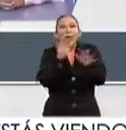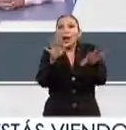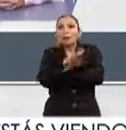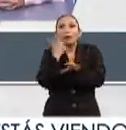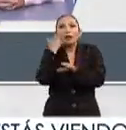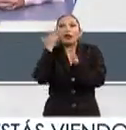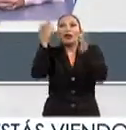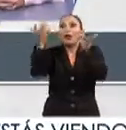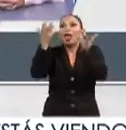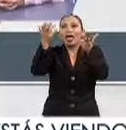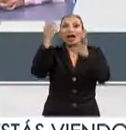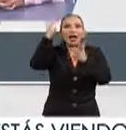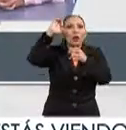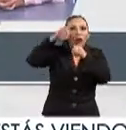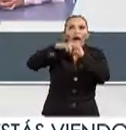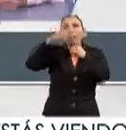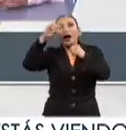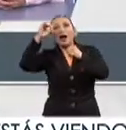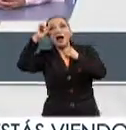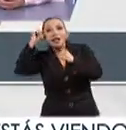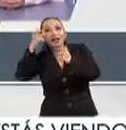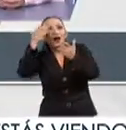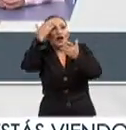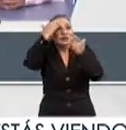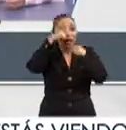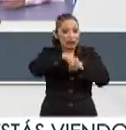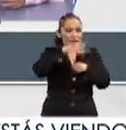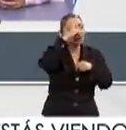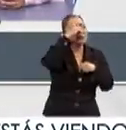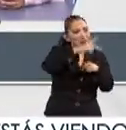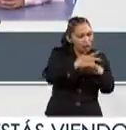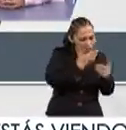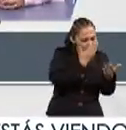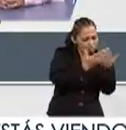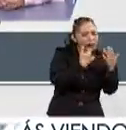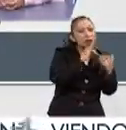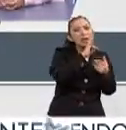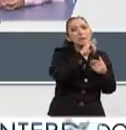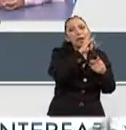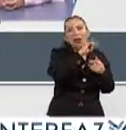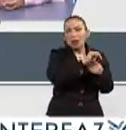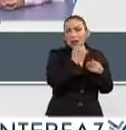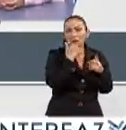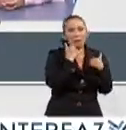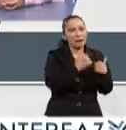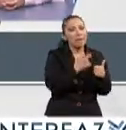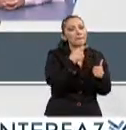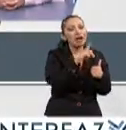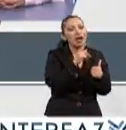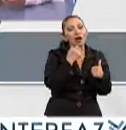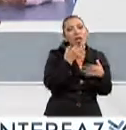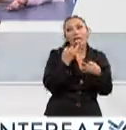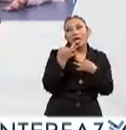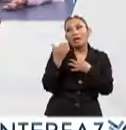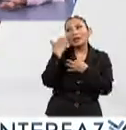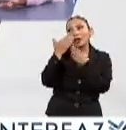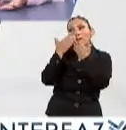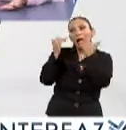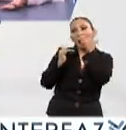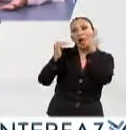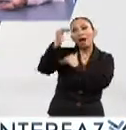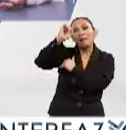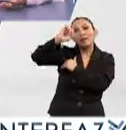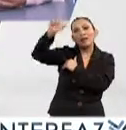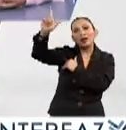Asia, porque sí te das cuenta de que la educación en México es buena, el instituto es muy bueno, pero también tú quieres crecer más